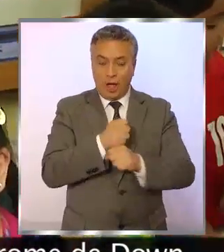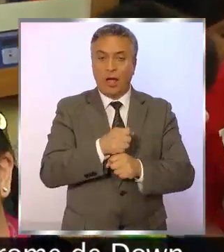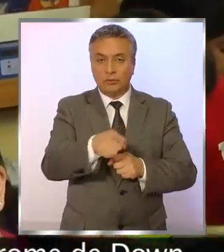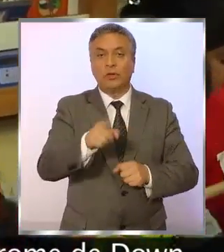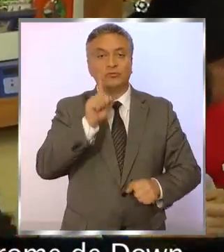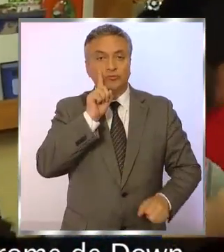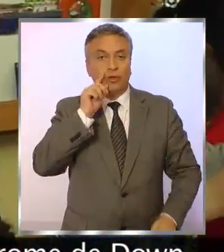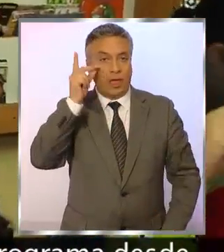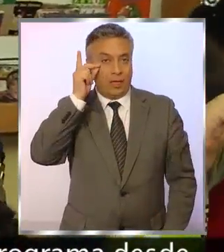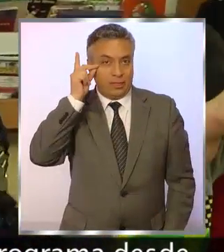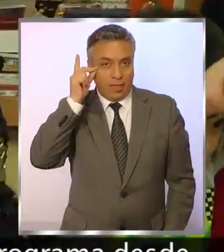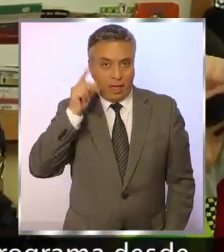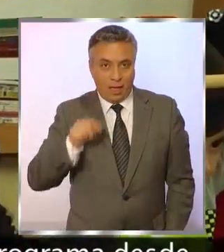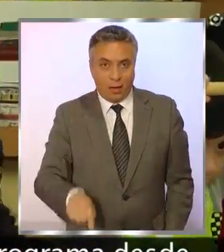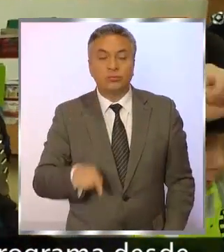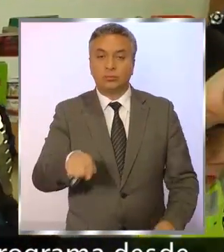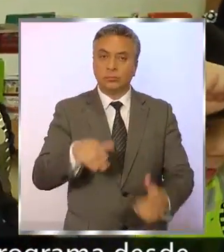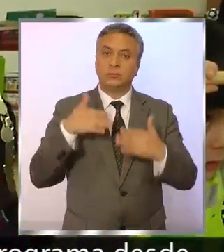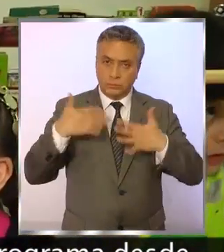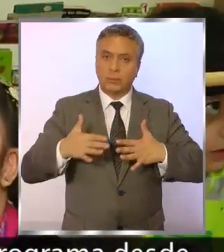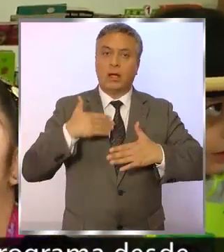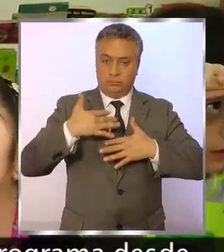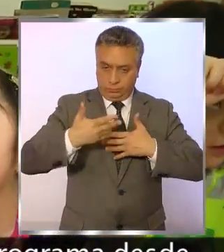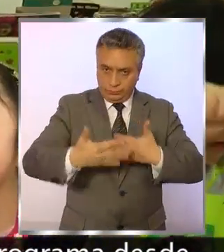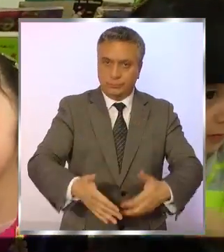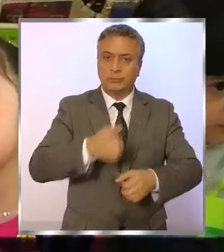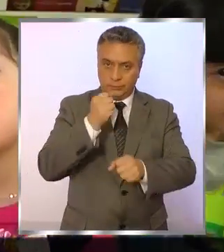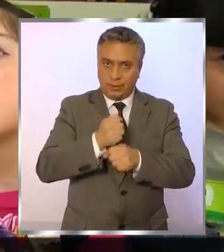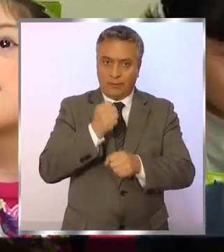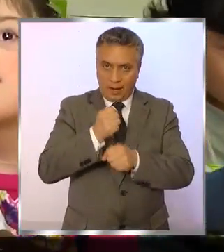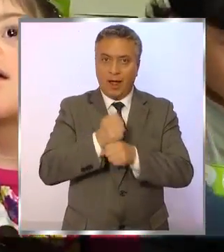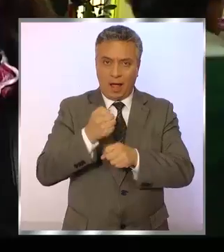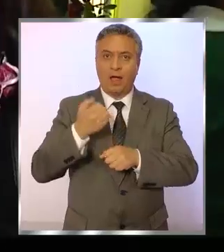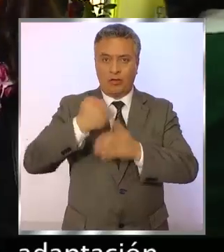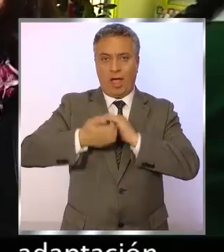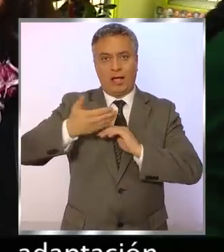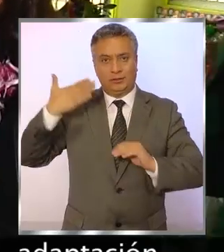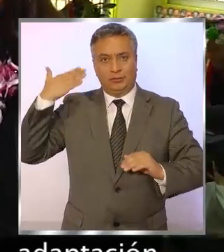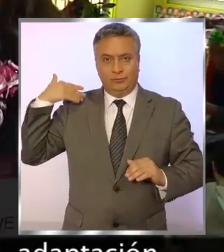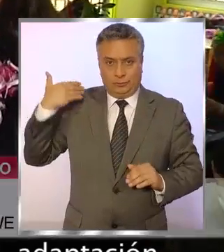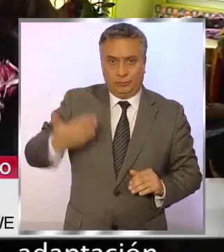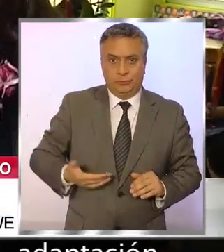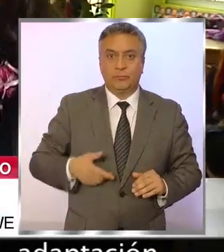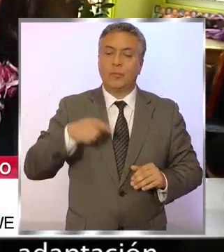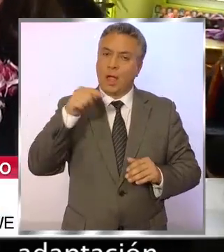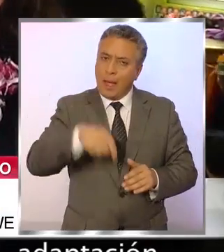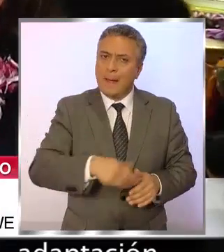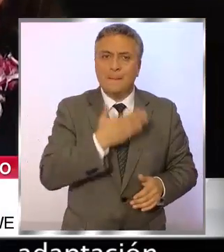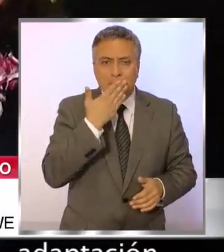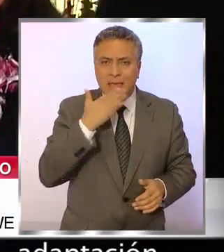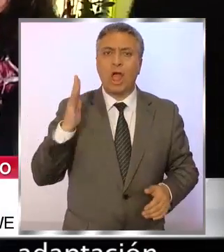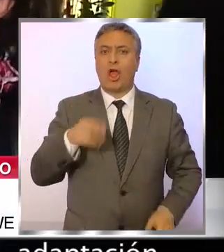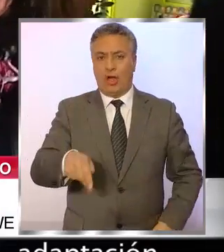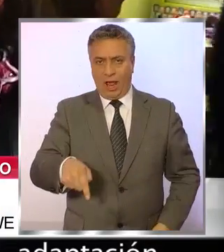síndrome de Down, y ha venido trabajando con este programa desde años anteriores. Ha mejorado lo que es lenguaje,